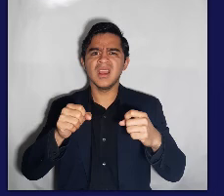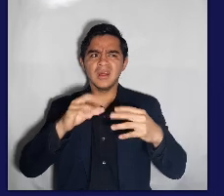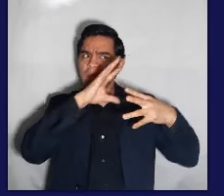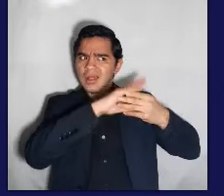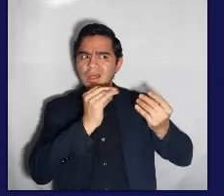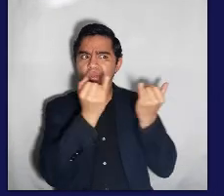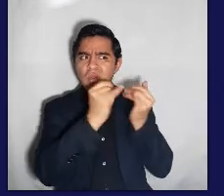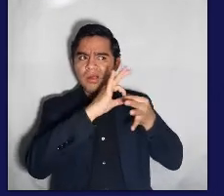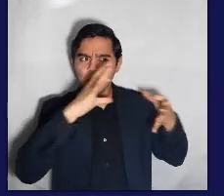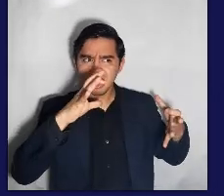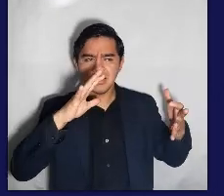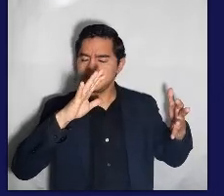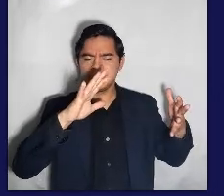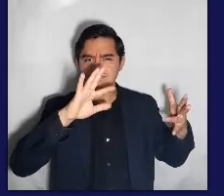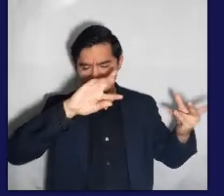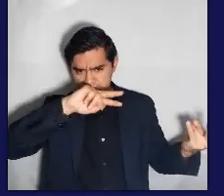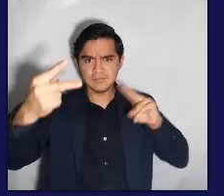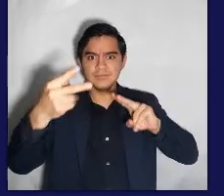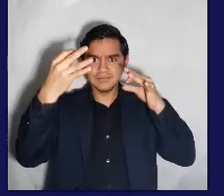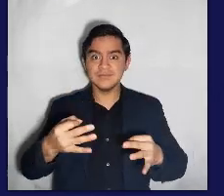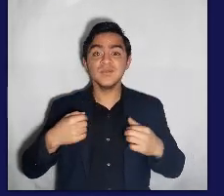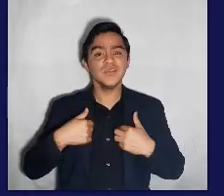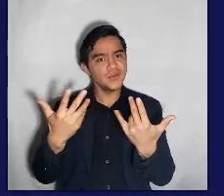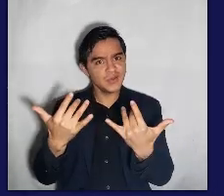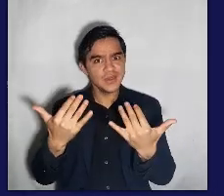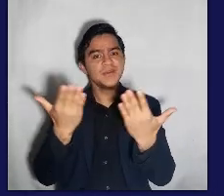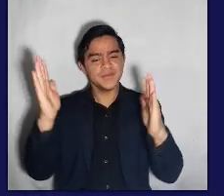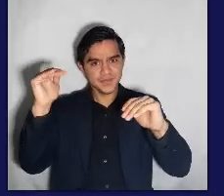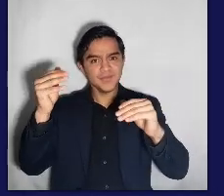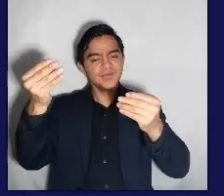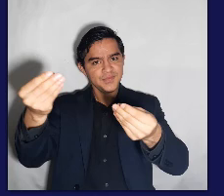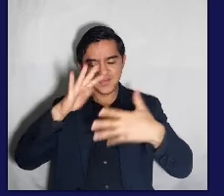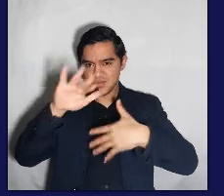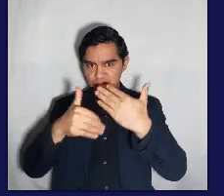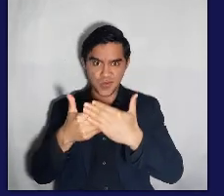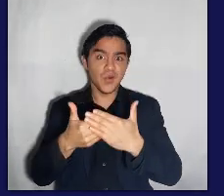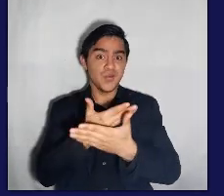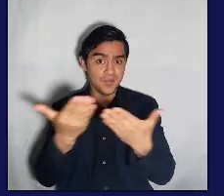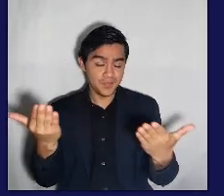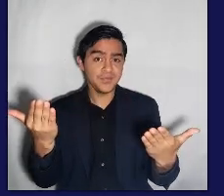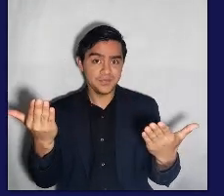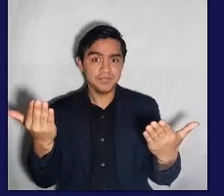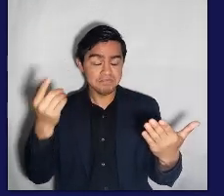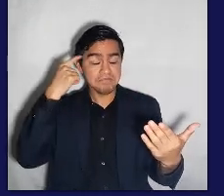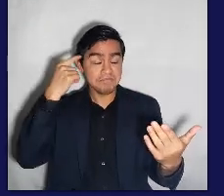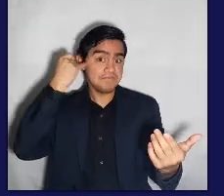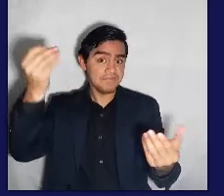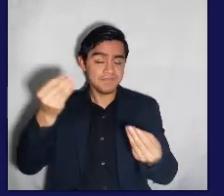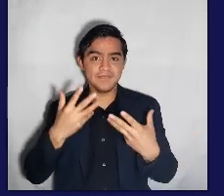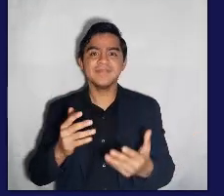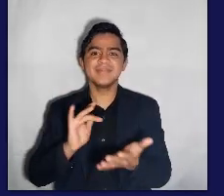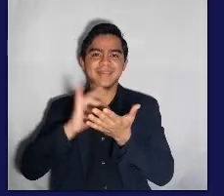rompecuentos. Tú vas a ser tu cuento al revés. Te espero y espero que me cuentes todo aquello que se te